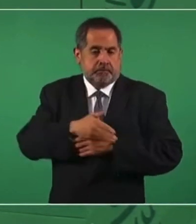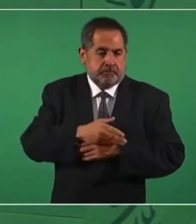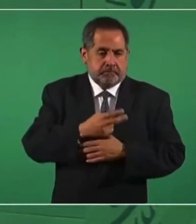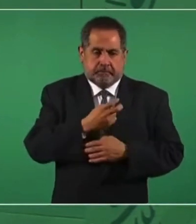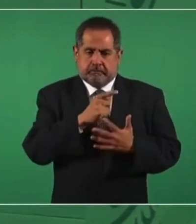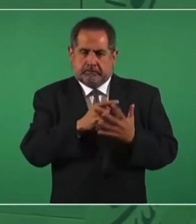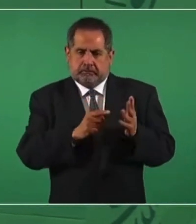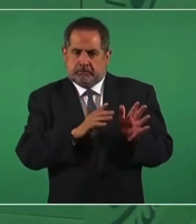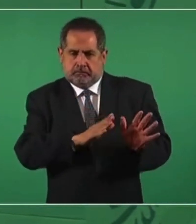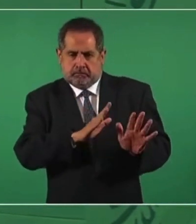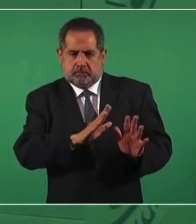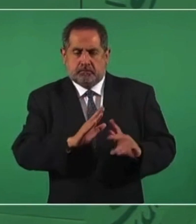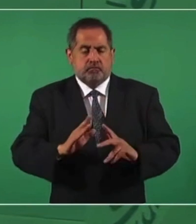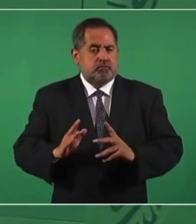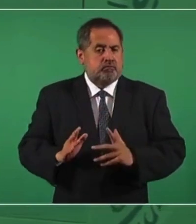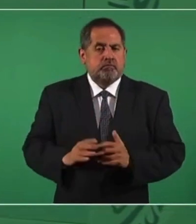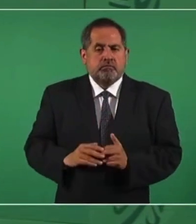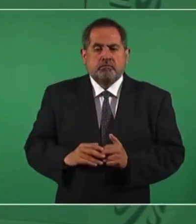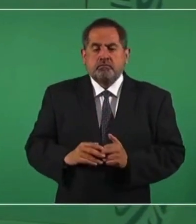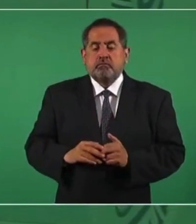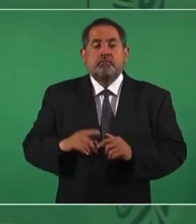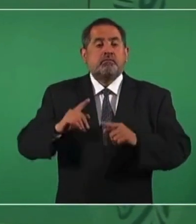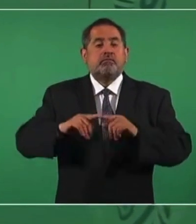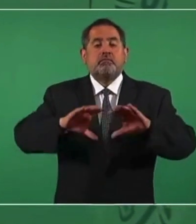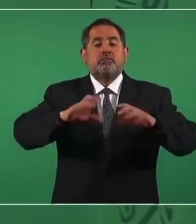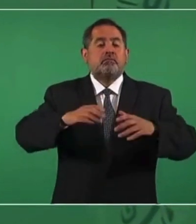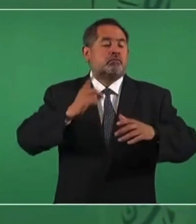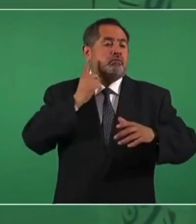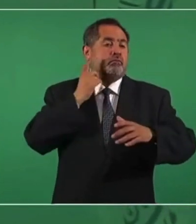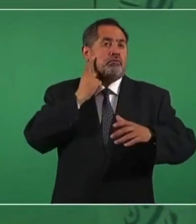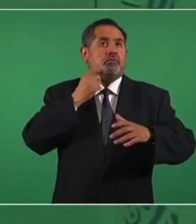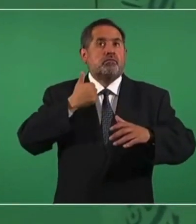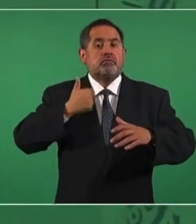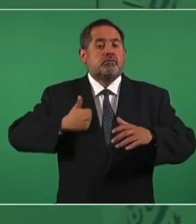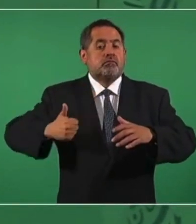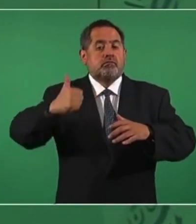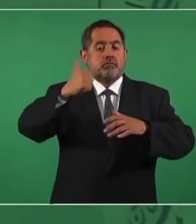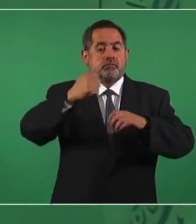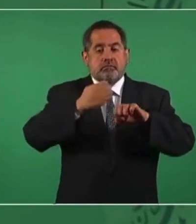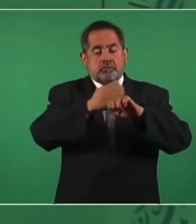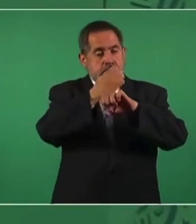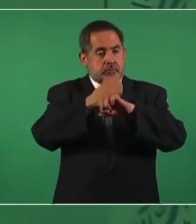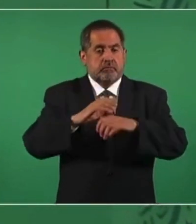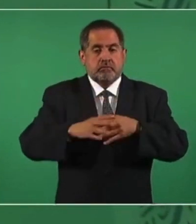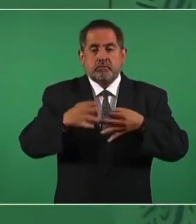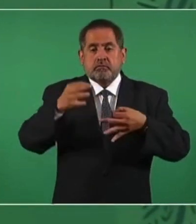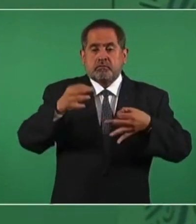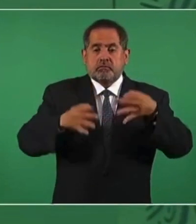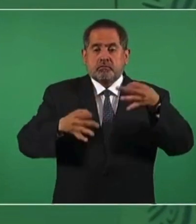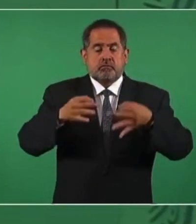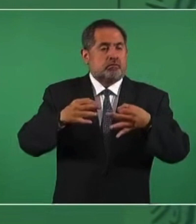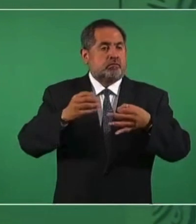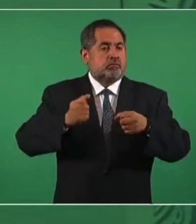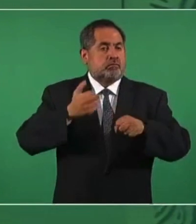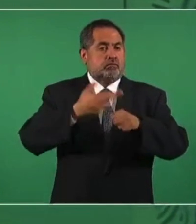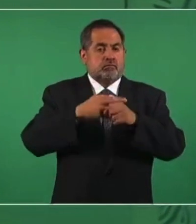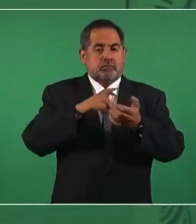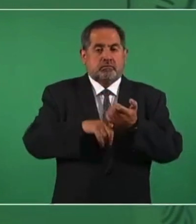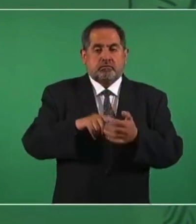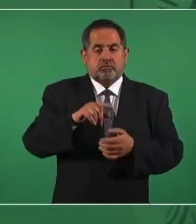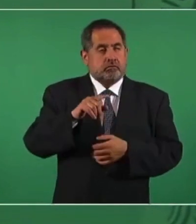eso son los congresos locales, los tribunales superiores de justicia.